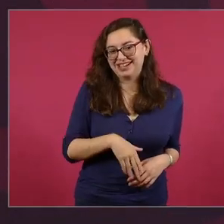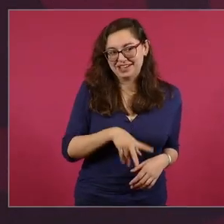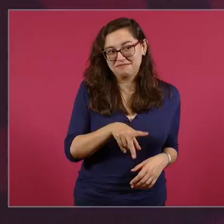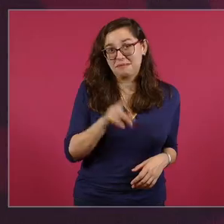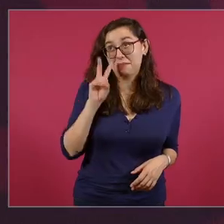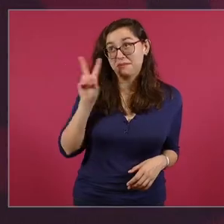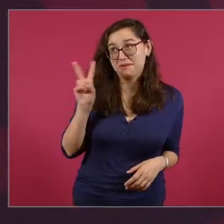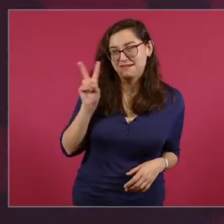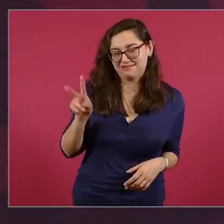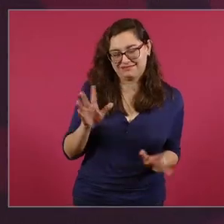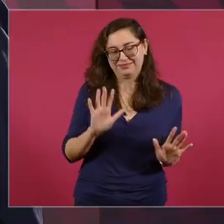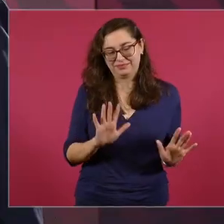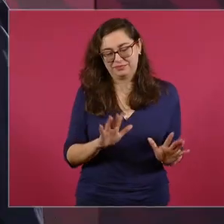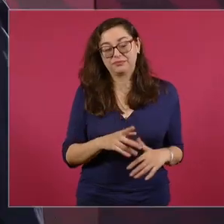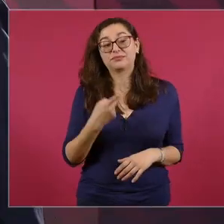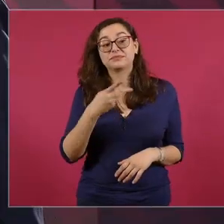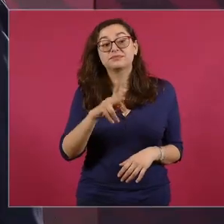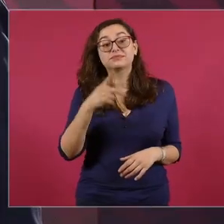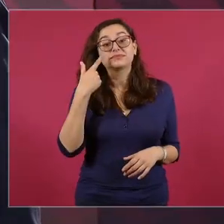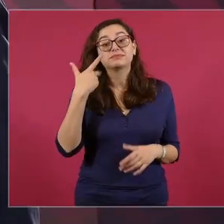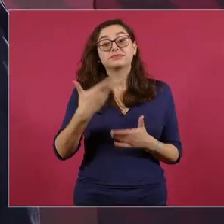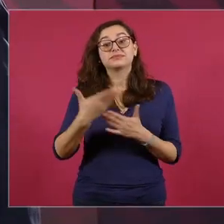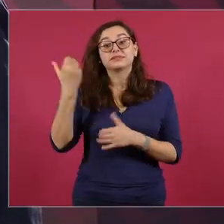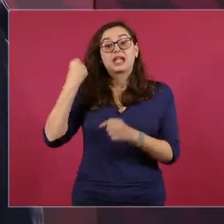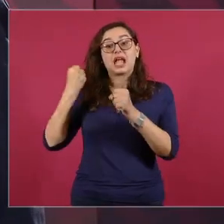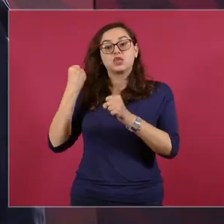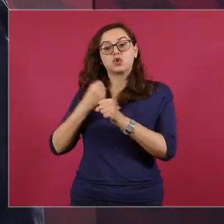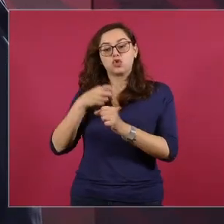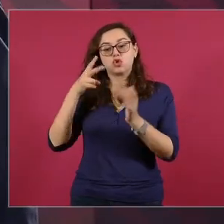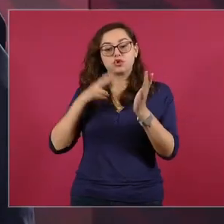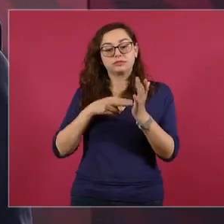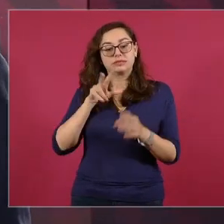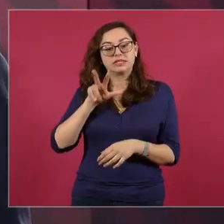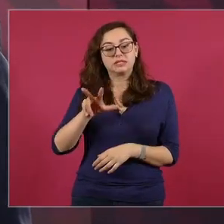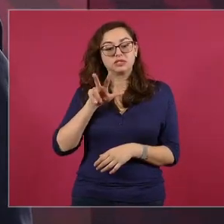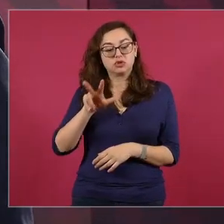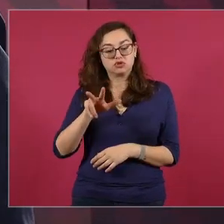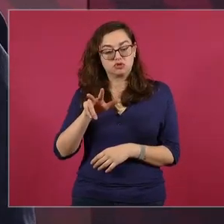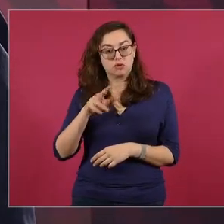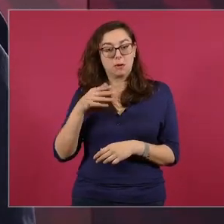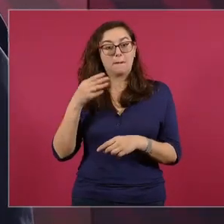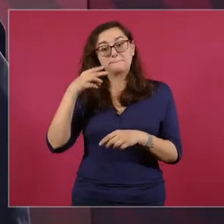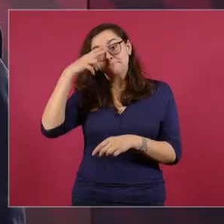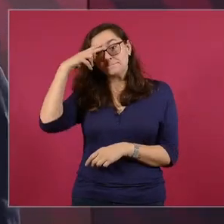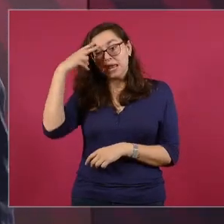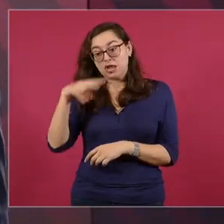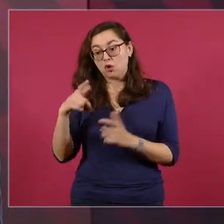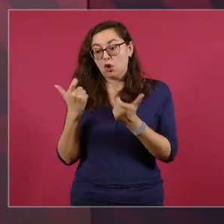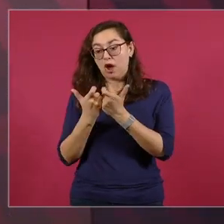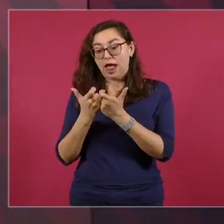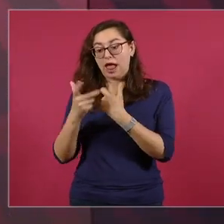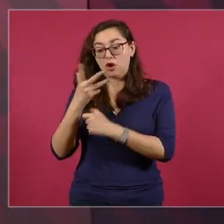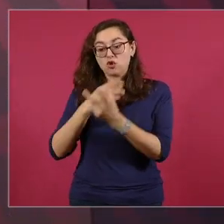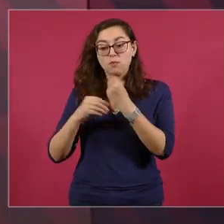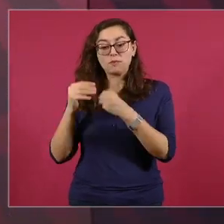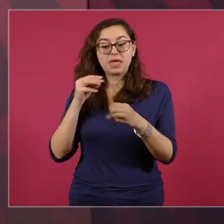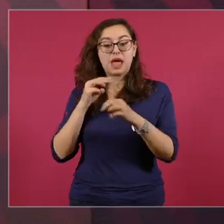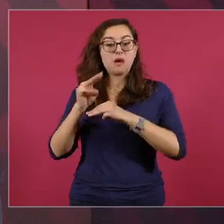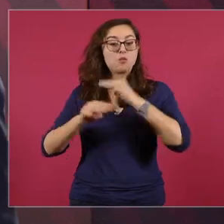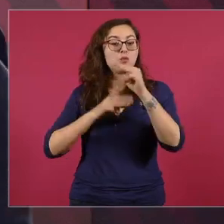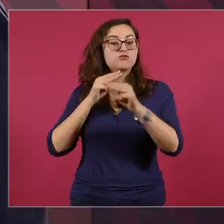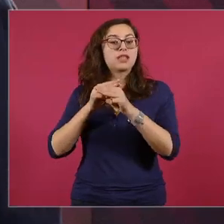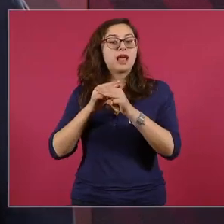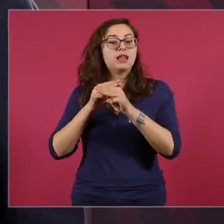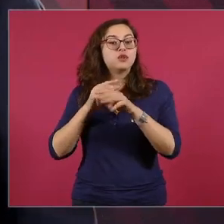México ocupaba el lugar 16 entre las economías